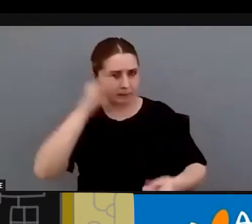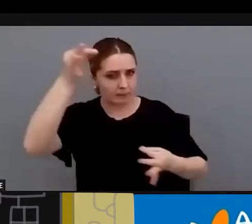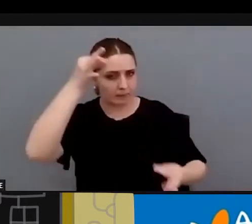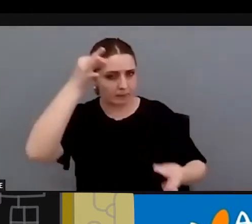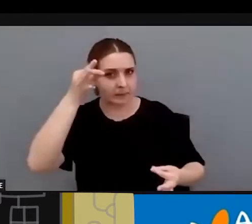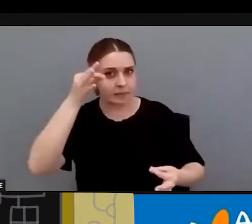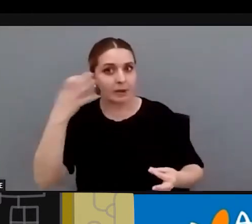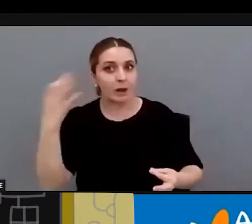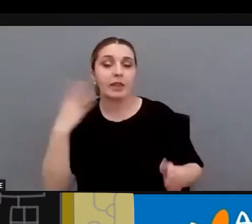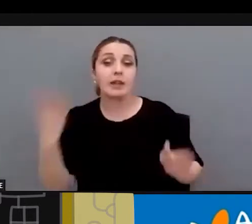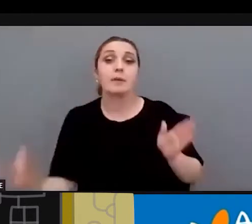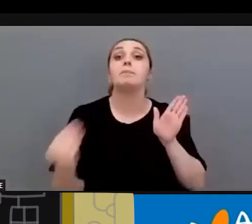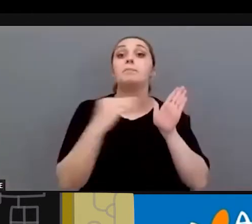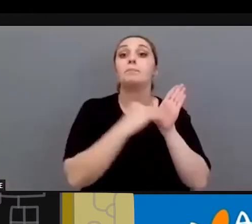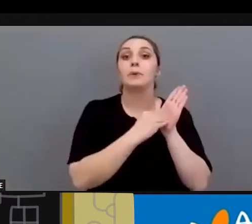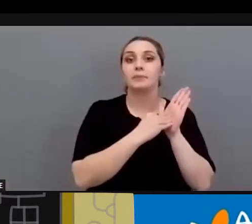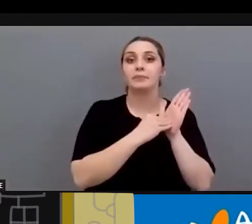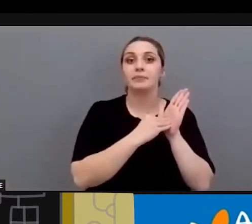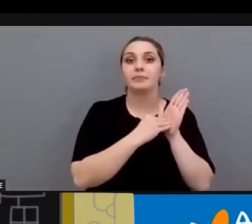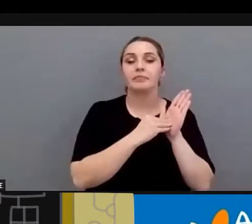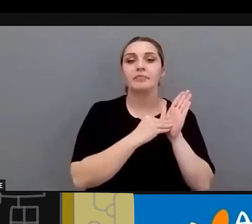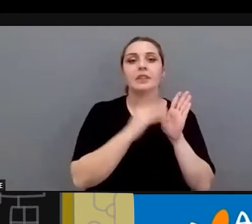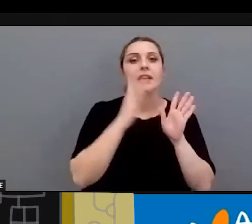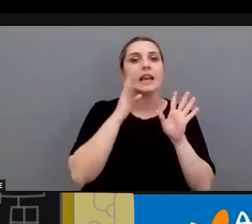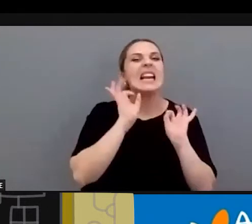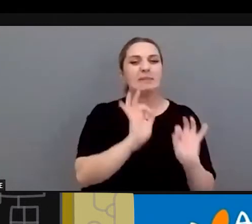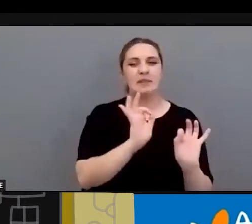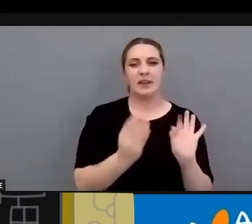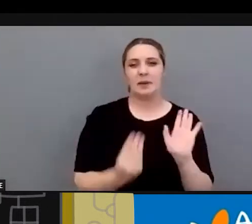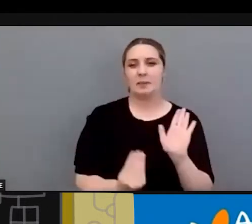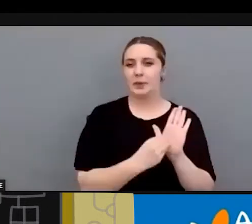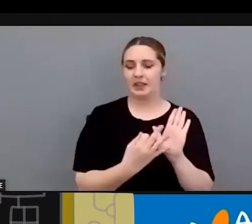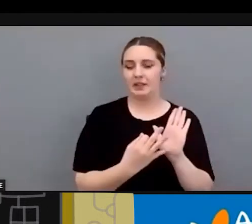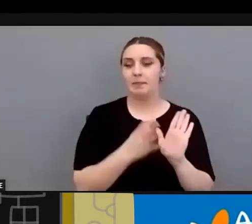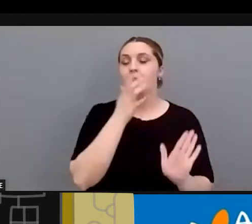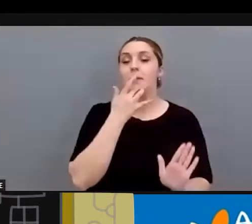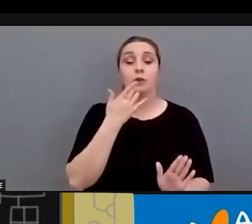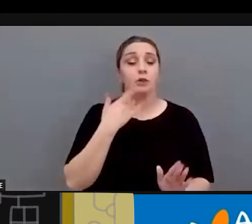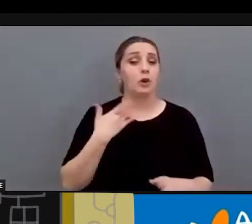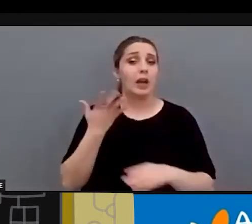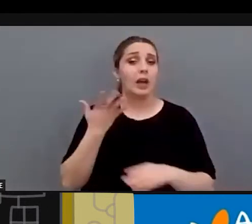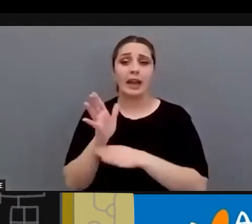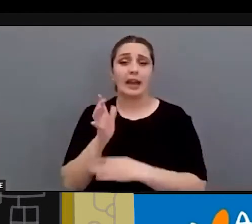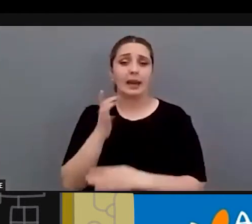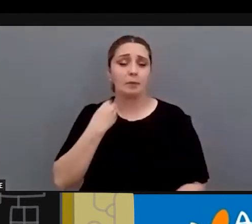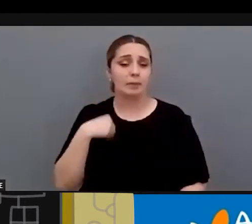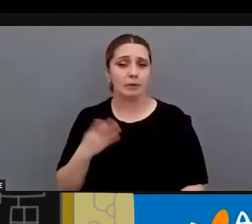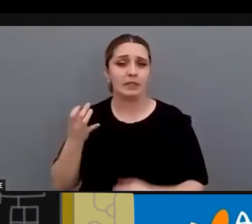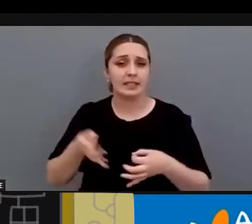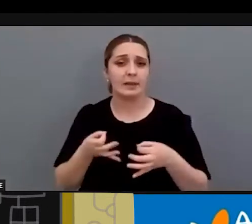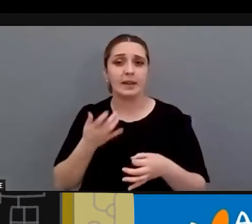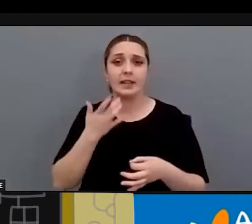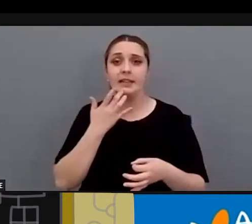incorporen esa que se incorpore esa concreción porque fijaros para yo siempre pongo el mismo ejemplo para llegar a concretar